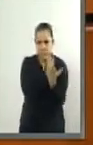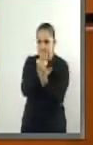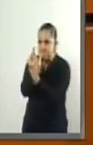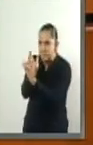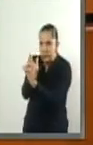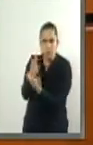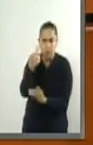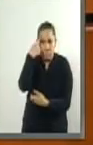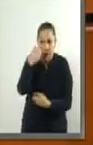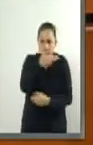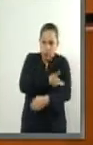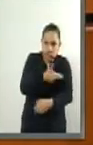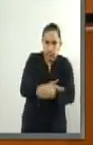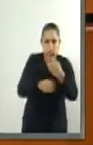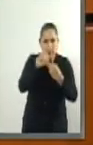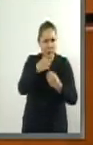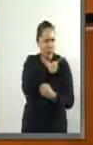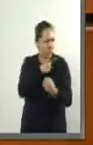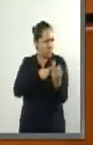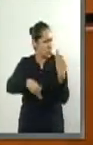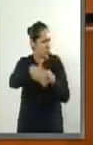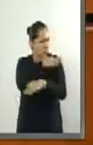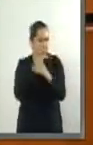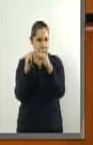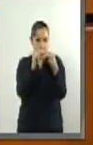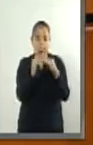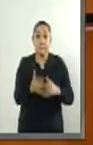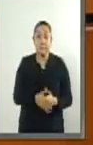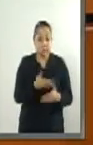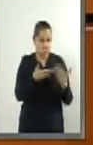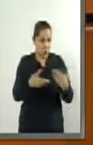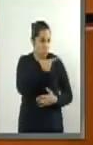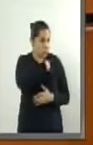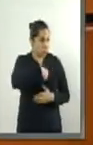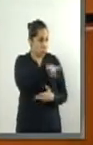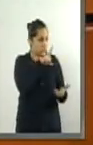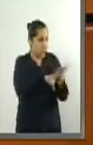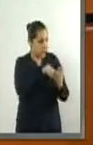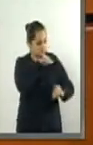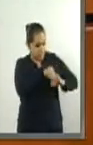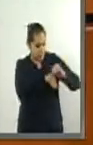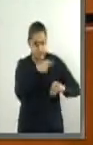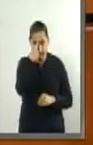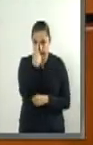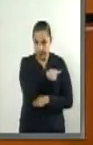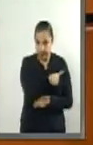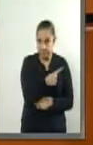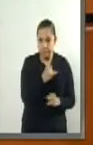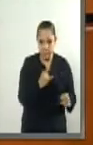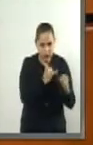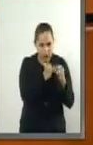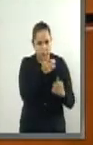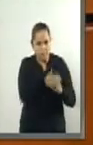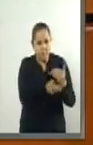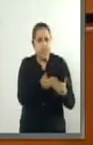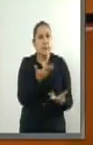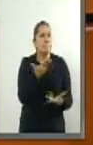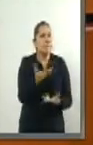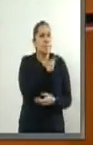institucional tenemos asumidos este compromiso y estamos enfocados en buscar las condiciones